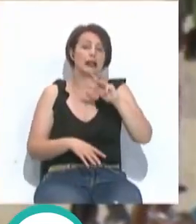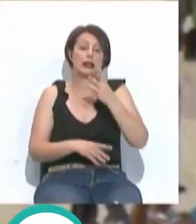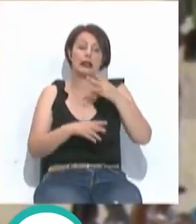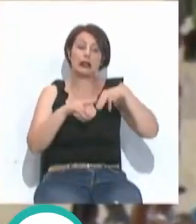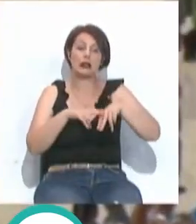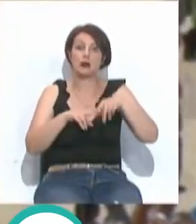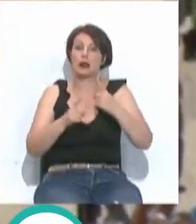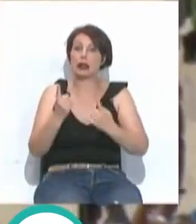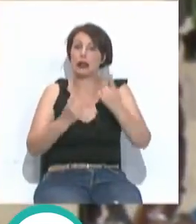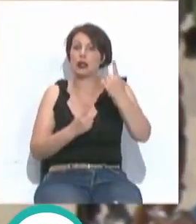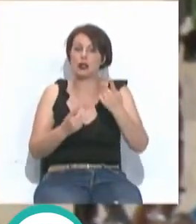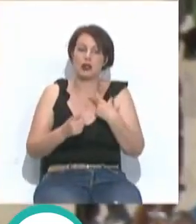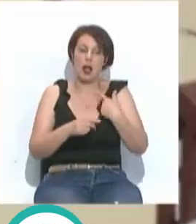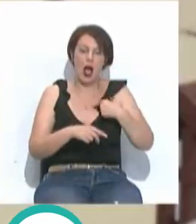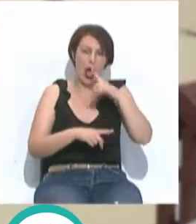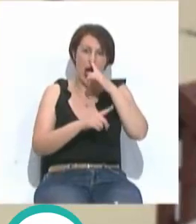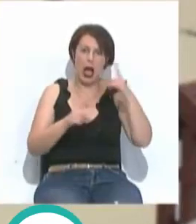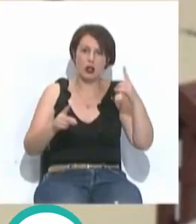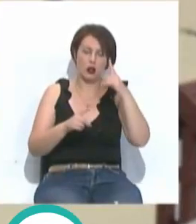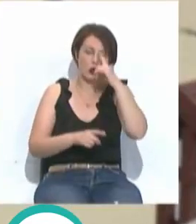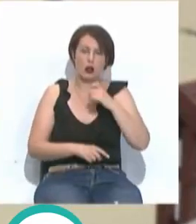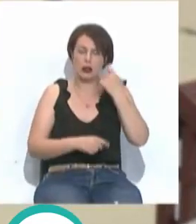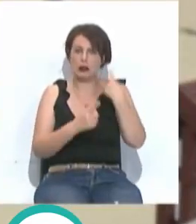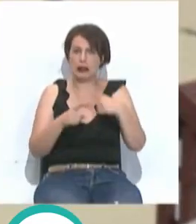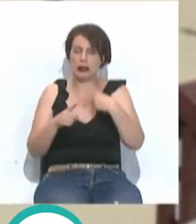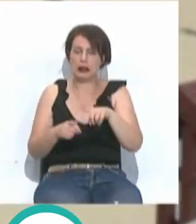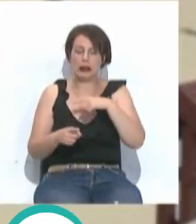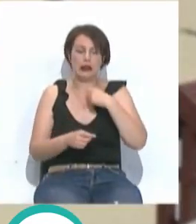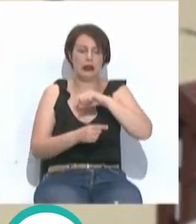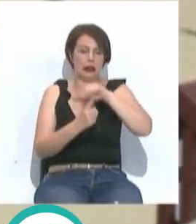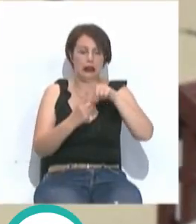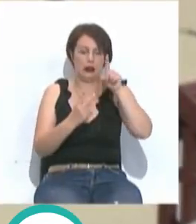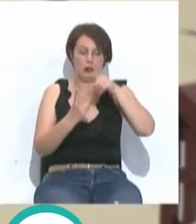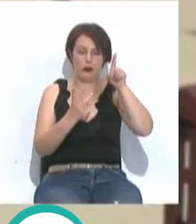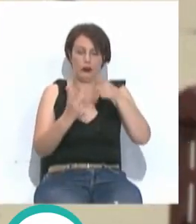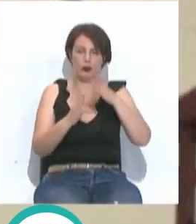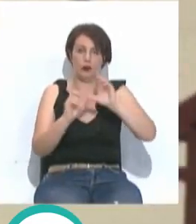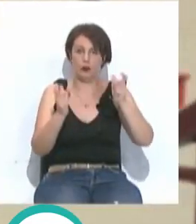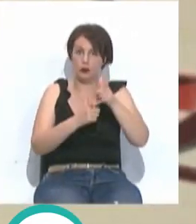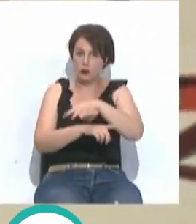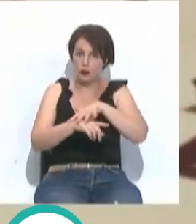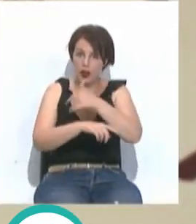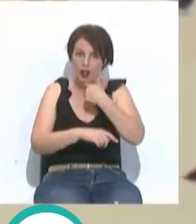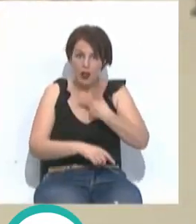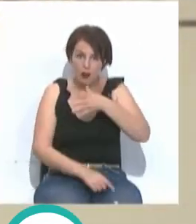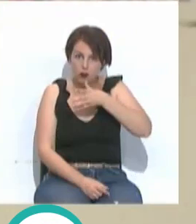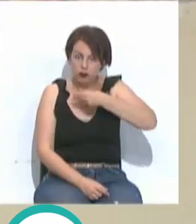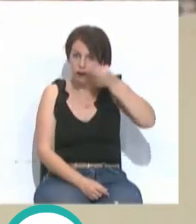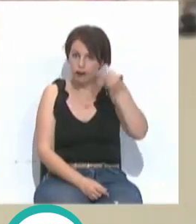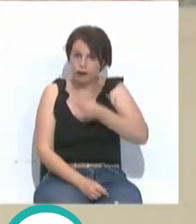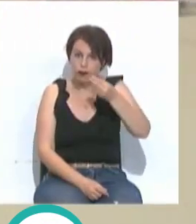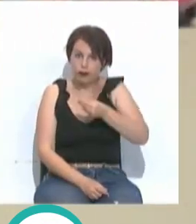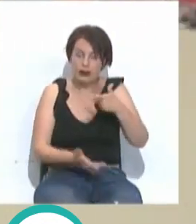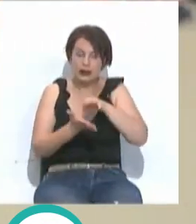analíticas puntuales de tres años distintos. El equipo de gobierno ha confirmado la excelencia del agua y los servicios que